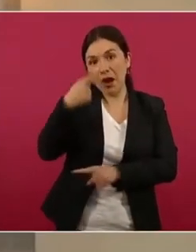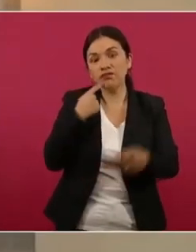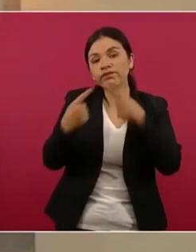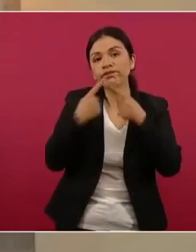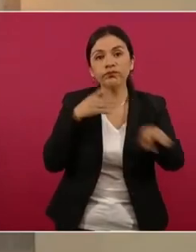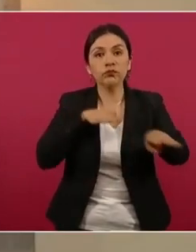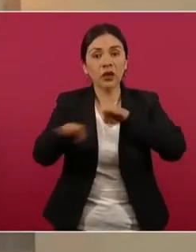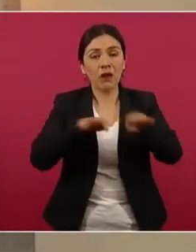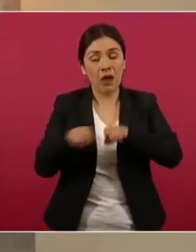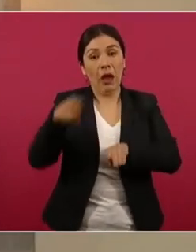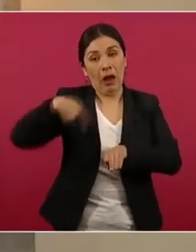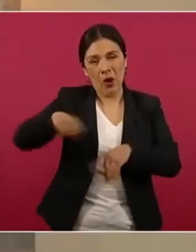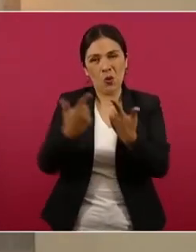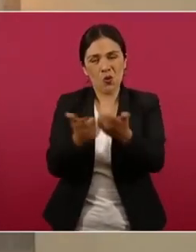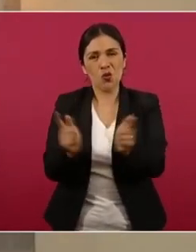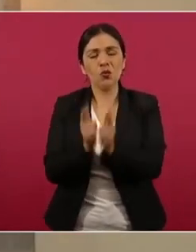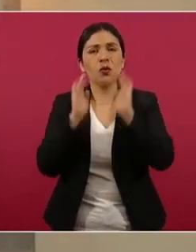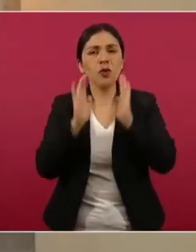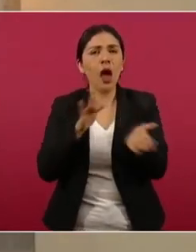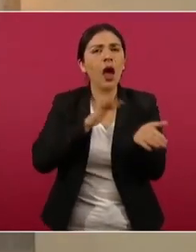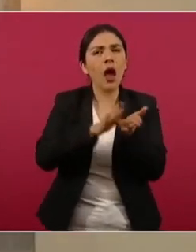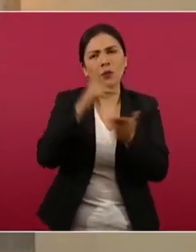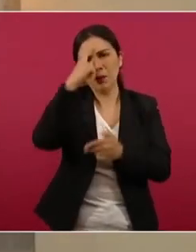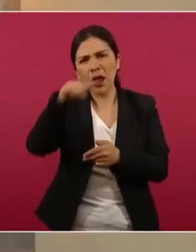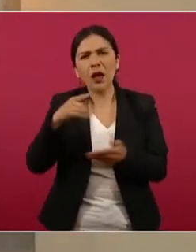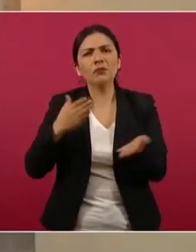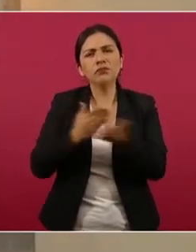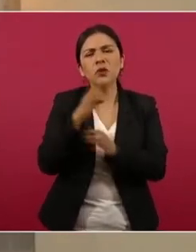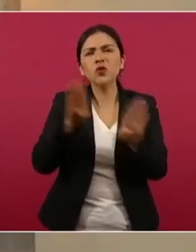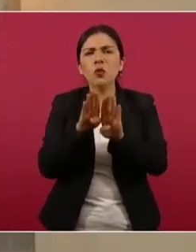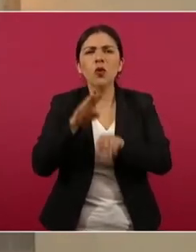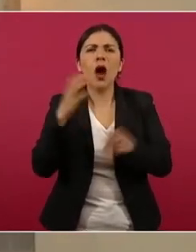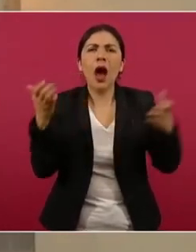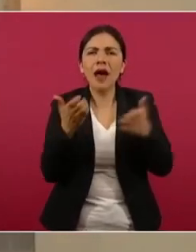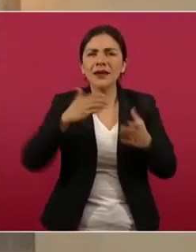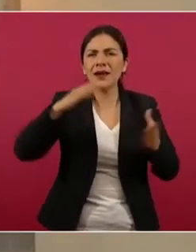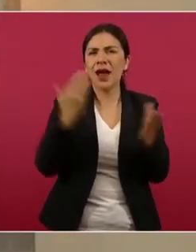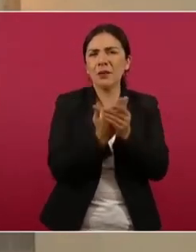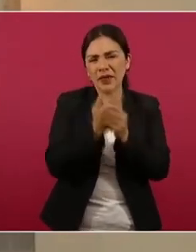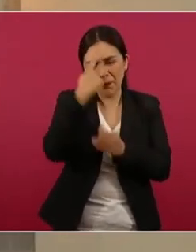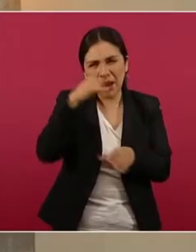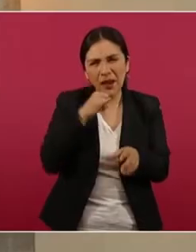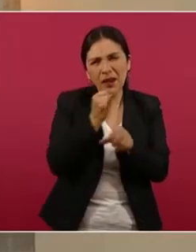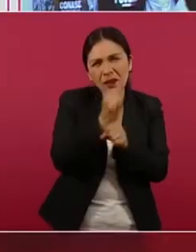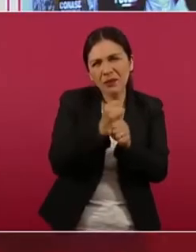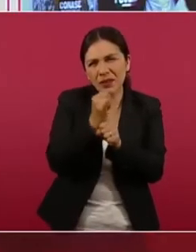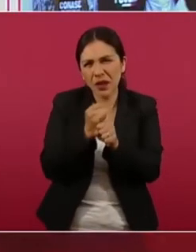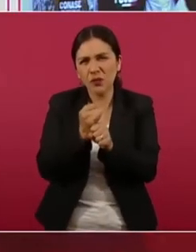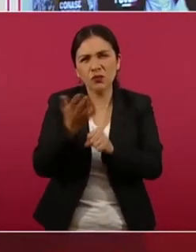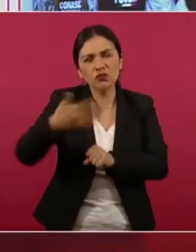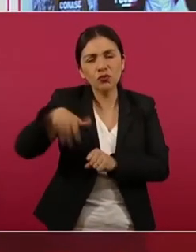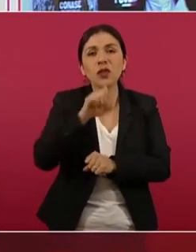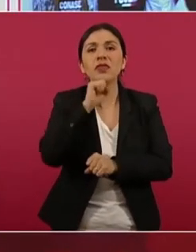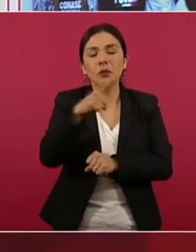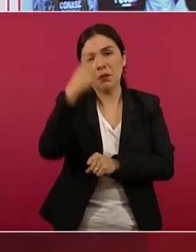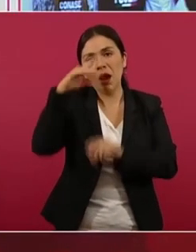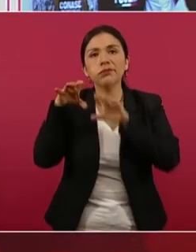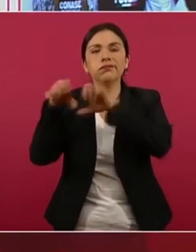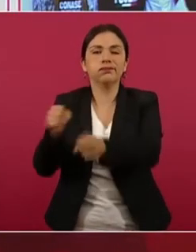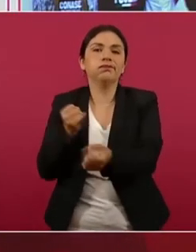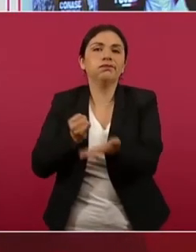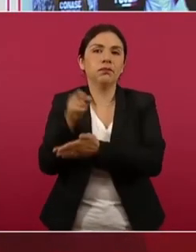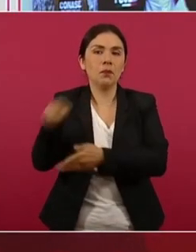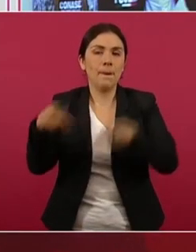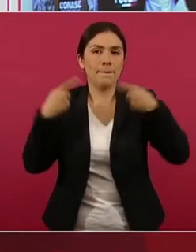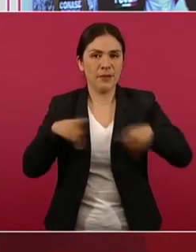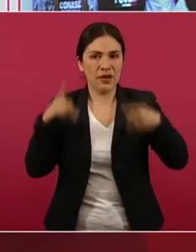estuvieron apoyando tanto en la revisión e integración de la carpeta de investigación, así como en la ejecución del orden de aprehensión.